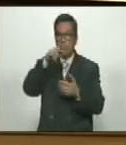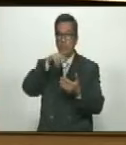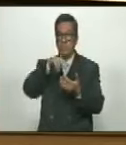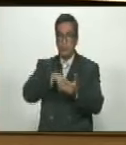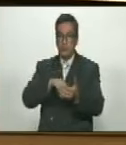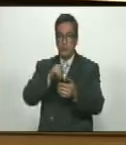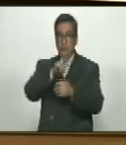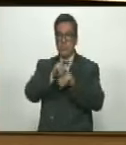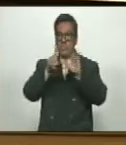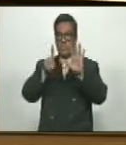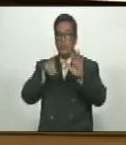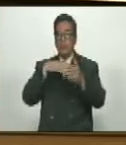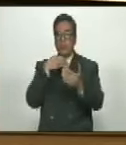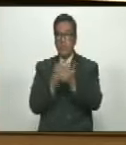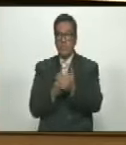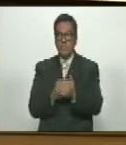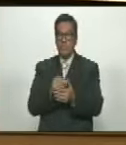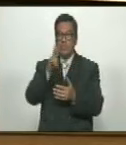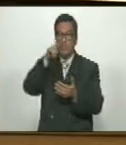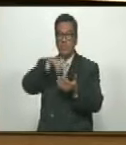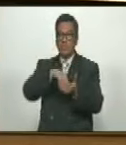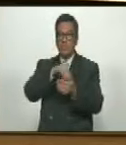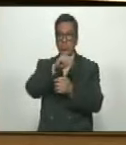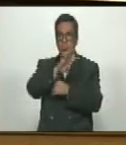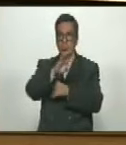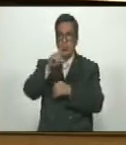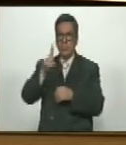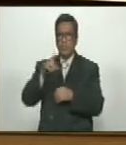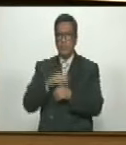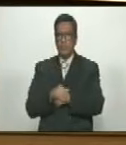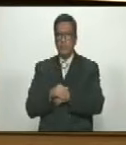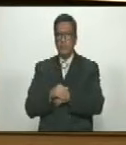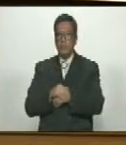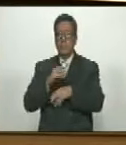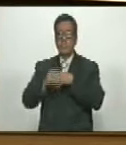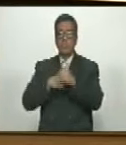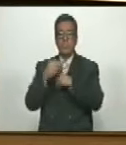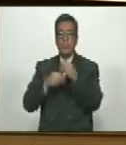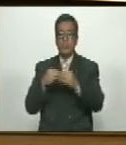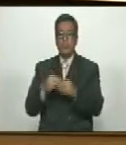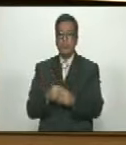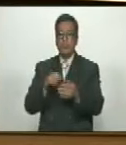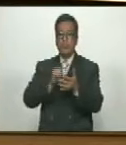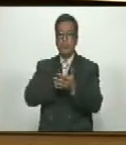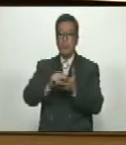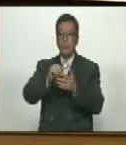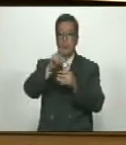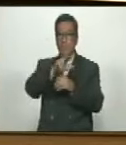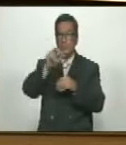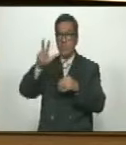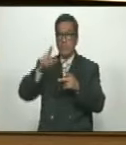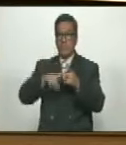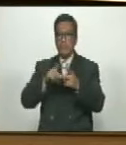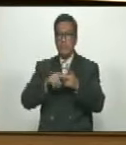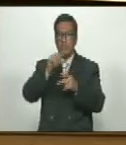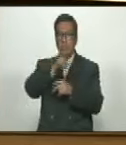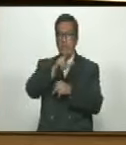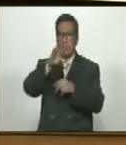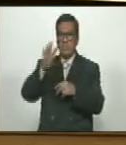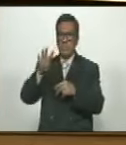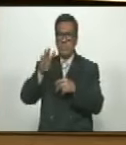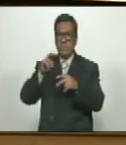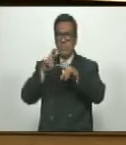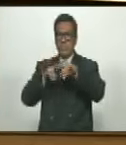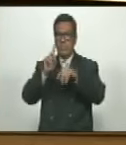desde el 2026 hasta el 2041 de conformidad con lo establecido en los artículos 33 y 34